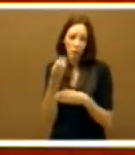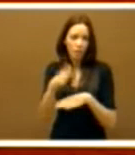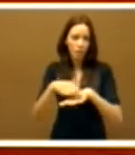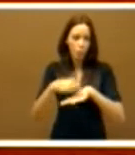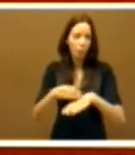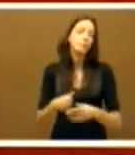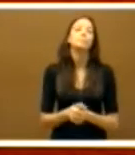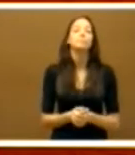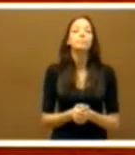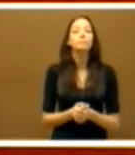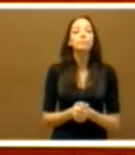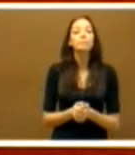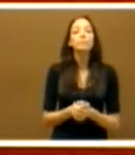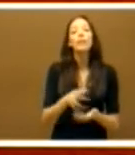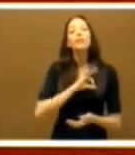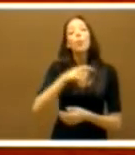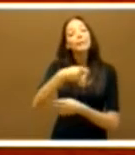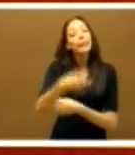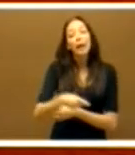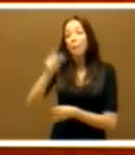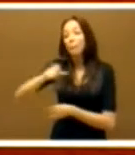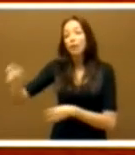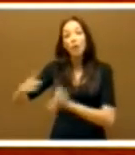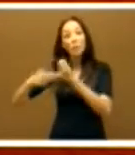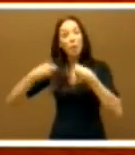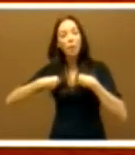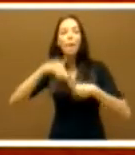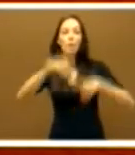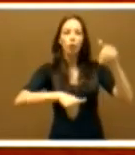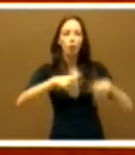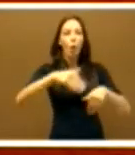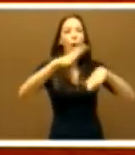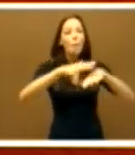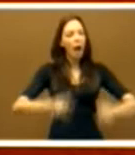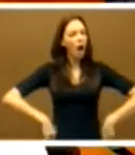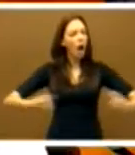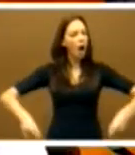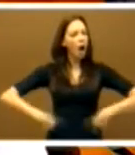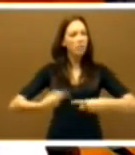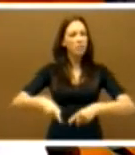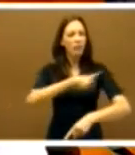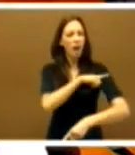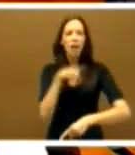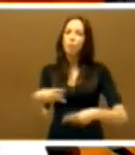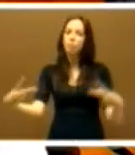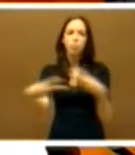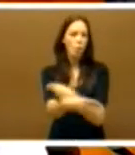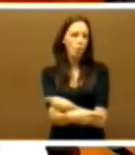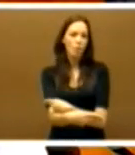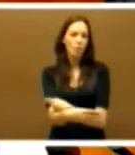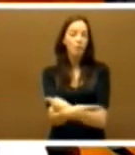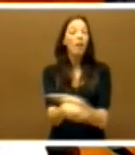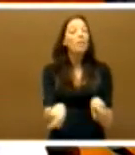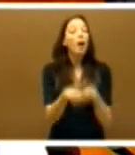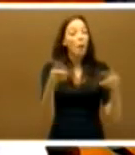los extremeños le han votado para acabar con el despilfarro y el gasto innecesario que hemos visto a pesar de la crisis económica